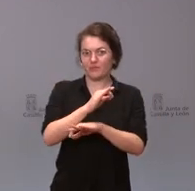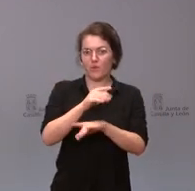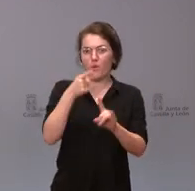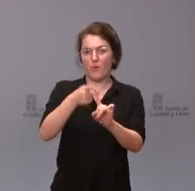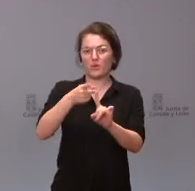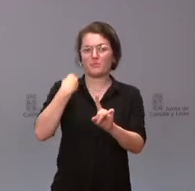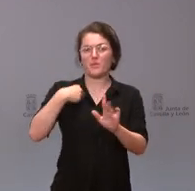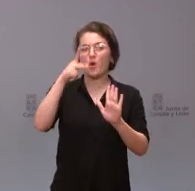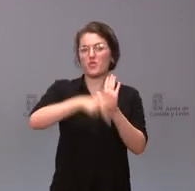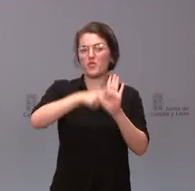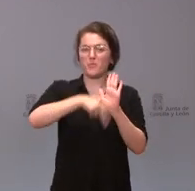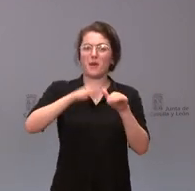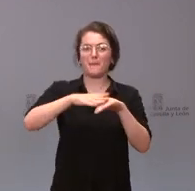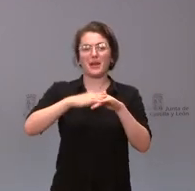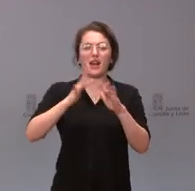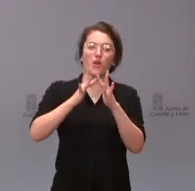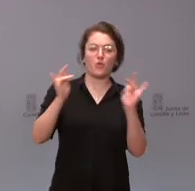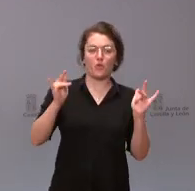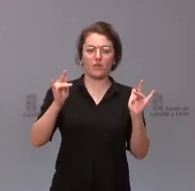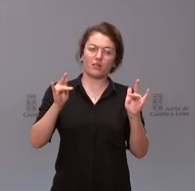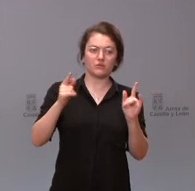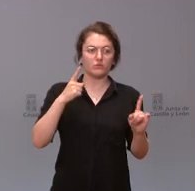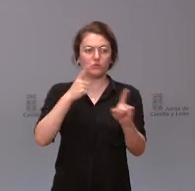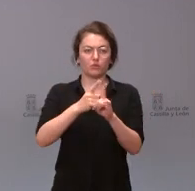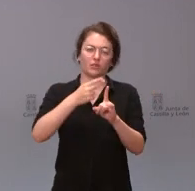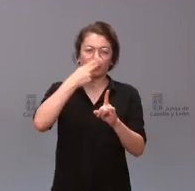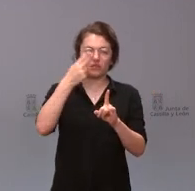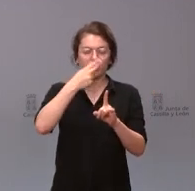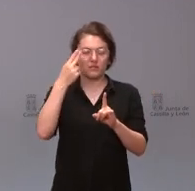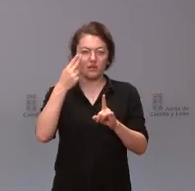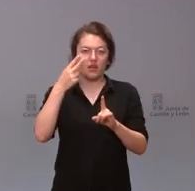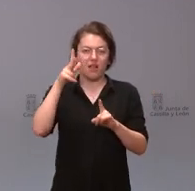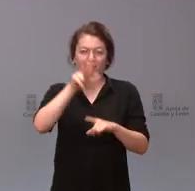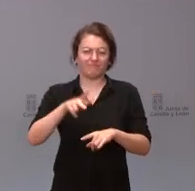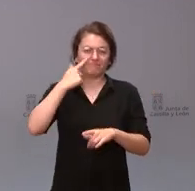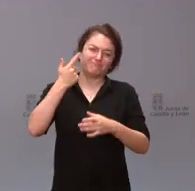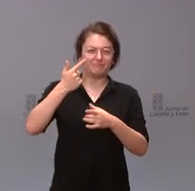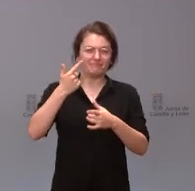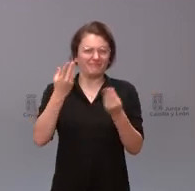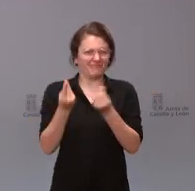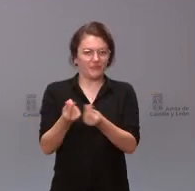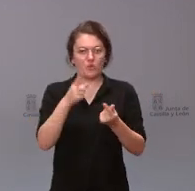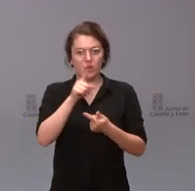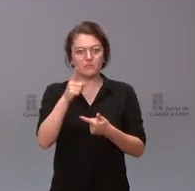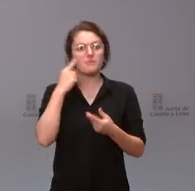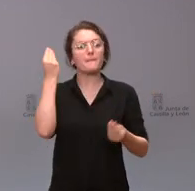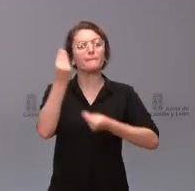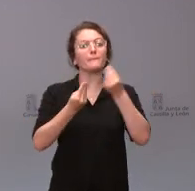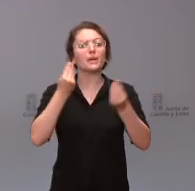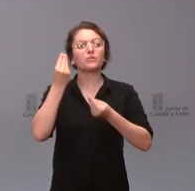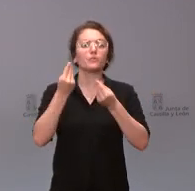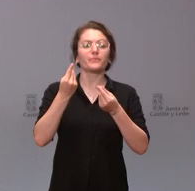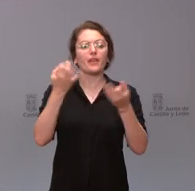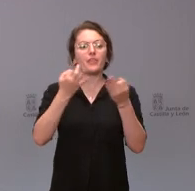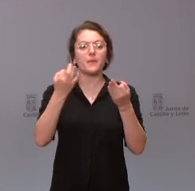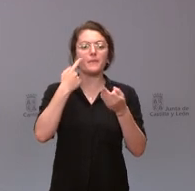concordia de memoria histórica contra el interés general de los españoles yo creo que se tenía que hacer todo lo contrario buscar la unión y buscar la integración en